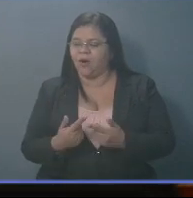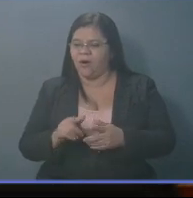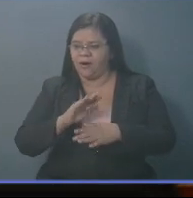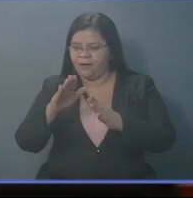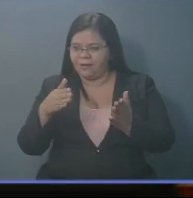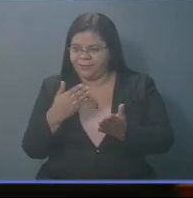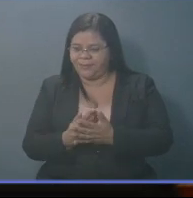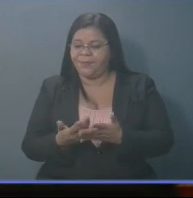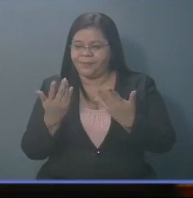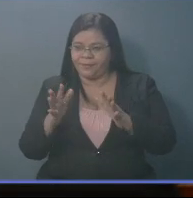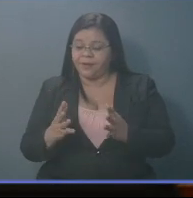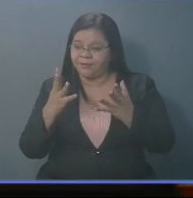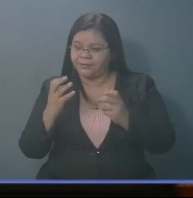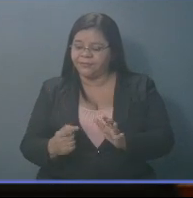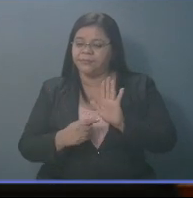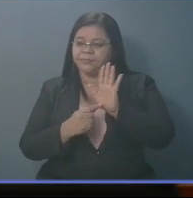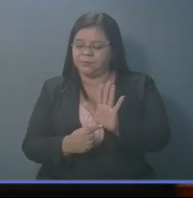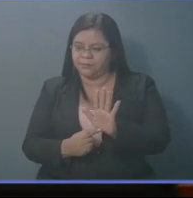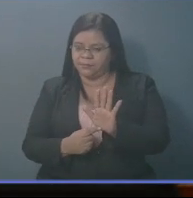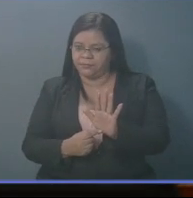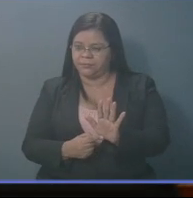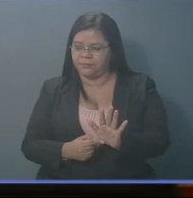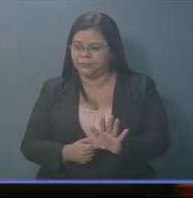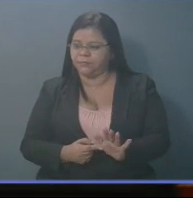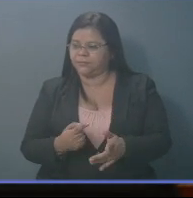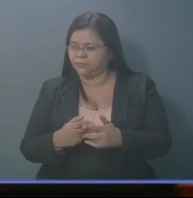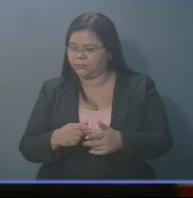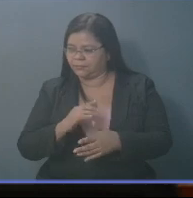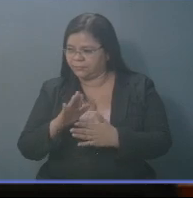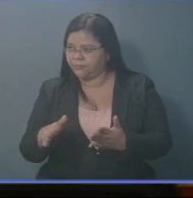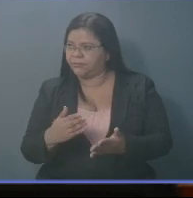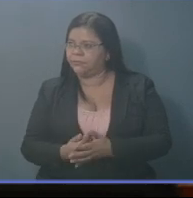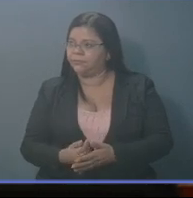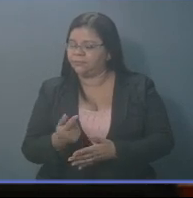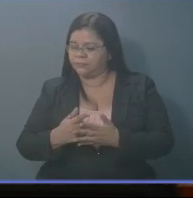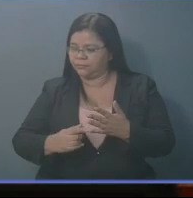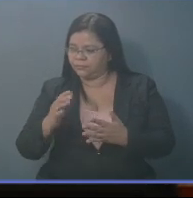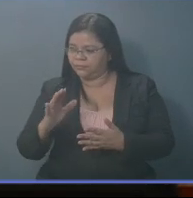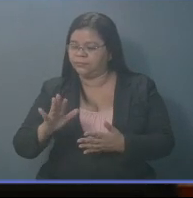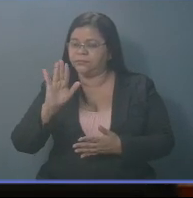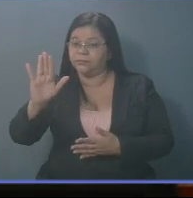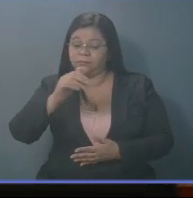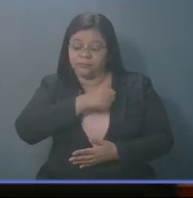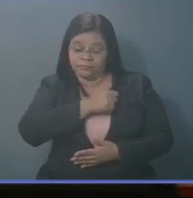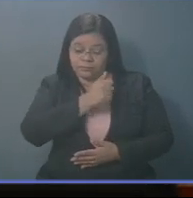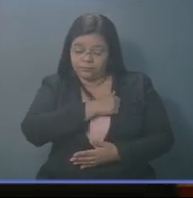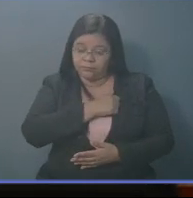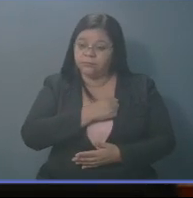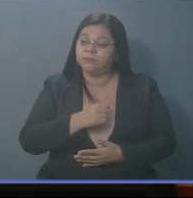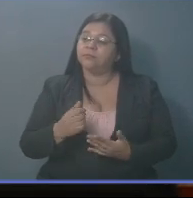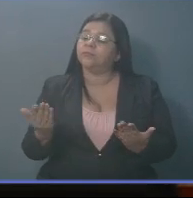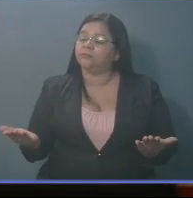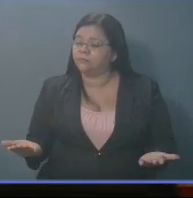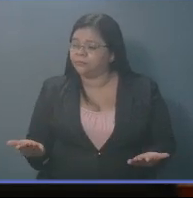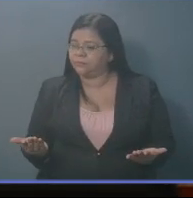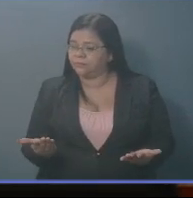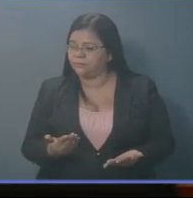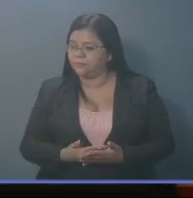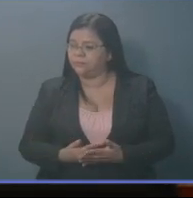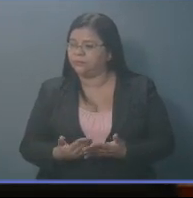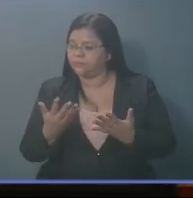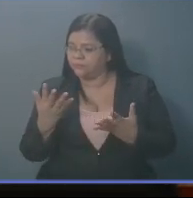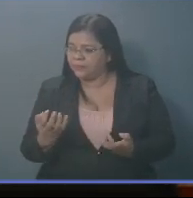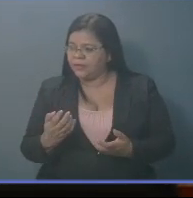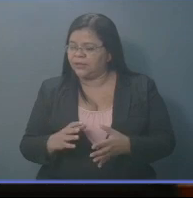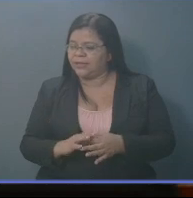él no es presentar un recurso de inconstitucionalidad. Su función, señor fiscal, sería pedir